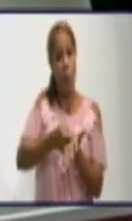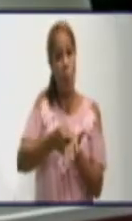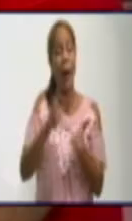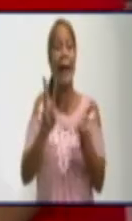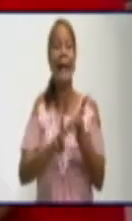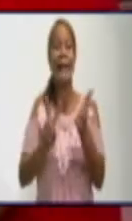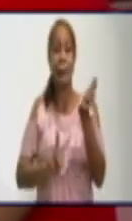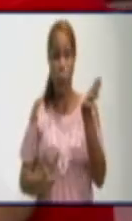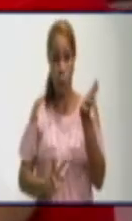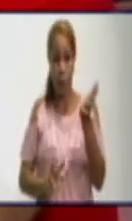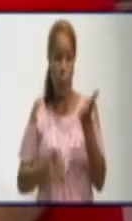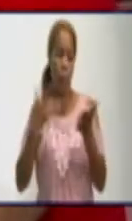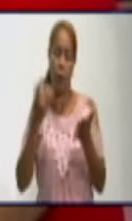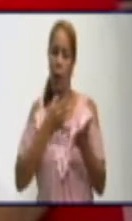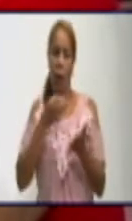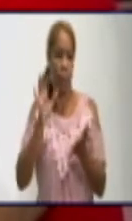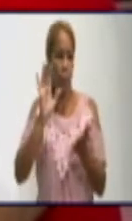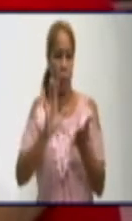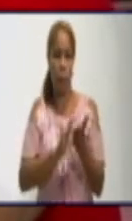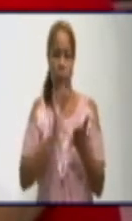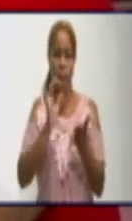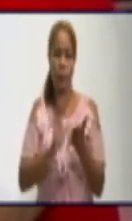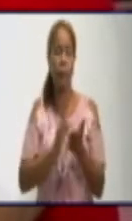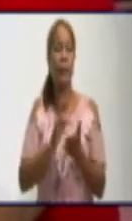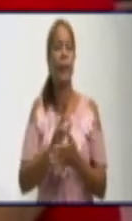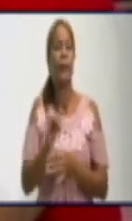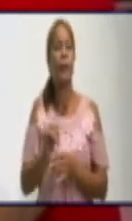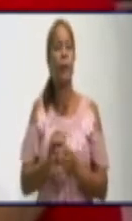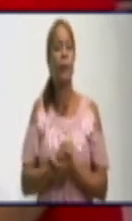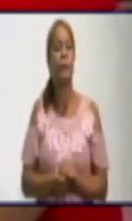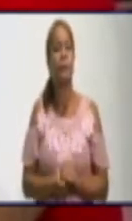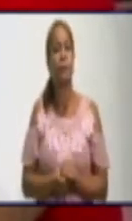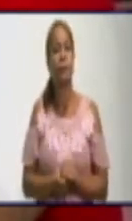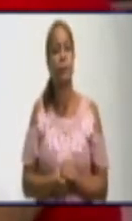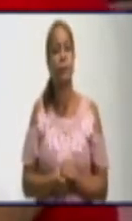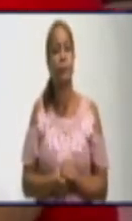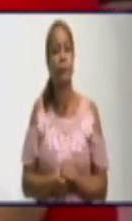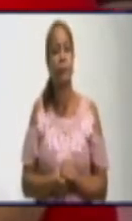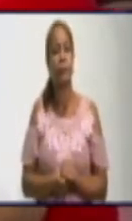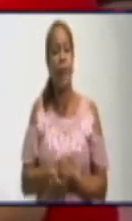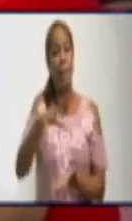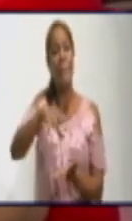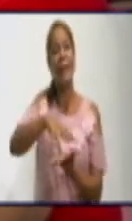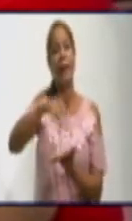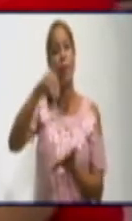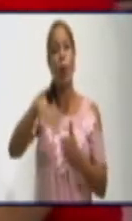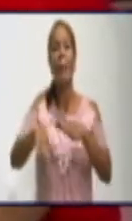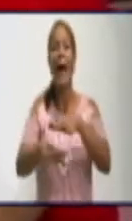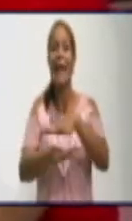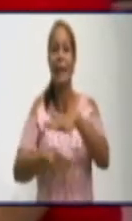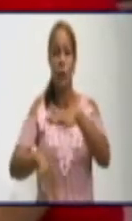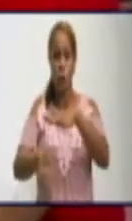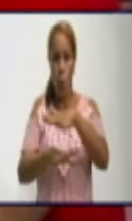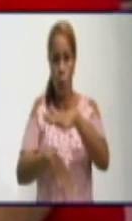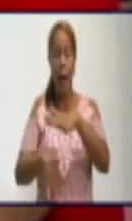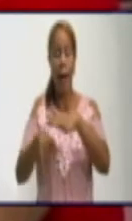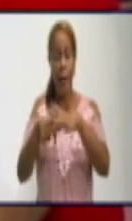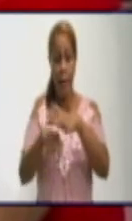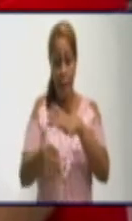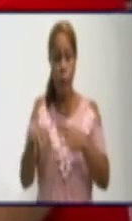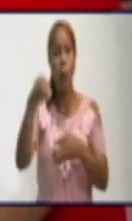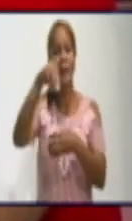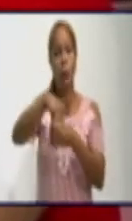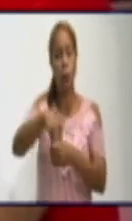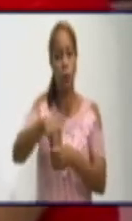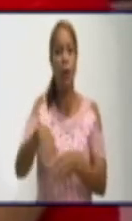hoy nosotros a través de la plataforma En Zona tenemos 8 servicios donde incluye la limpieza de